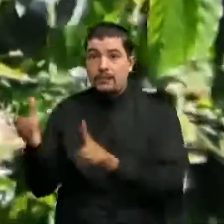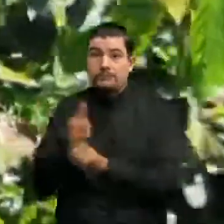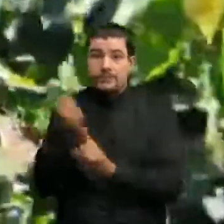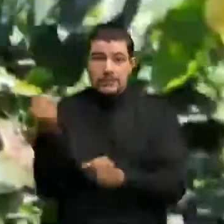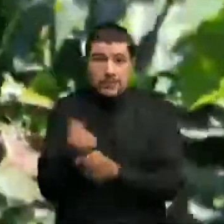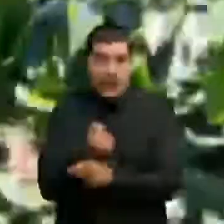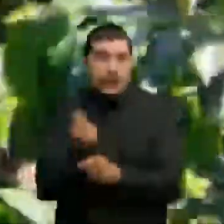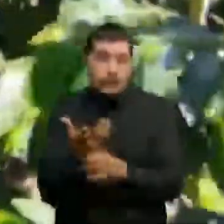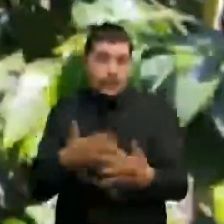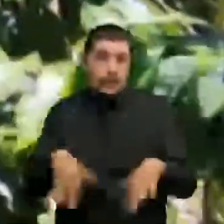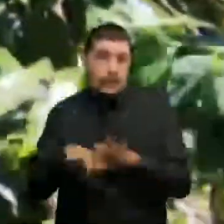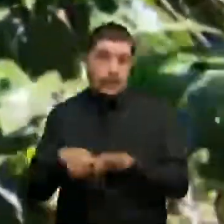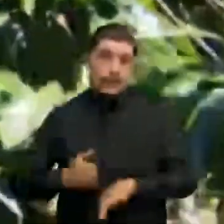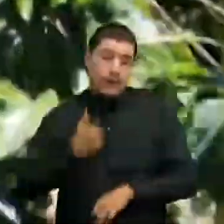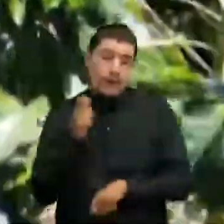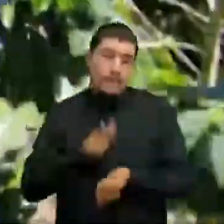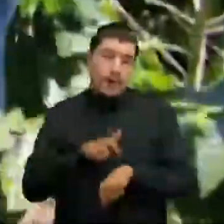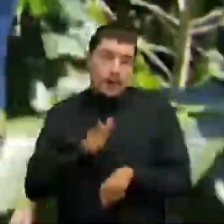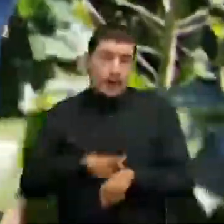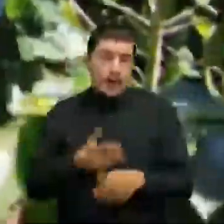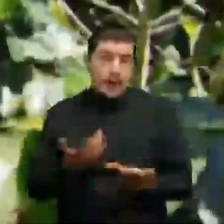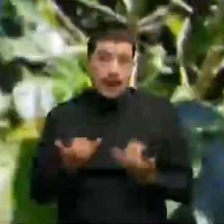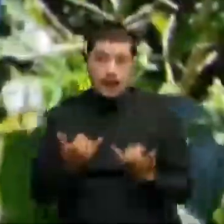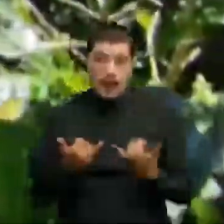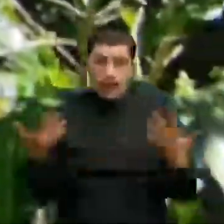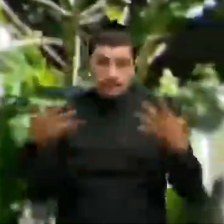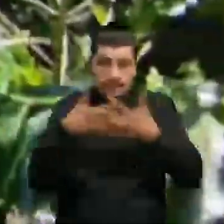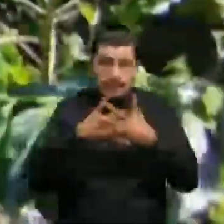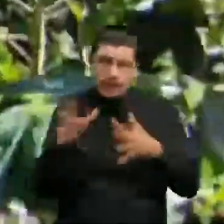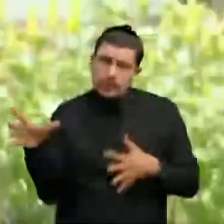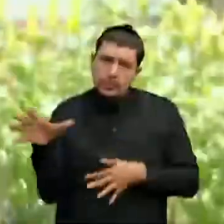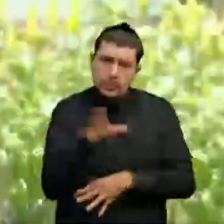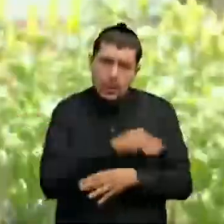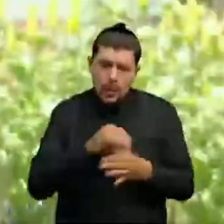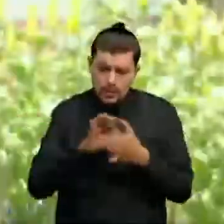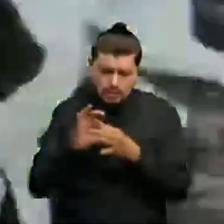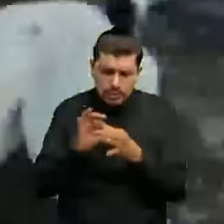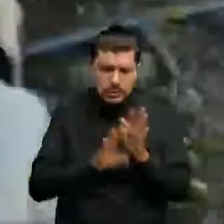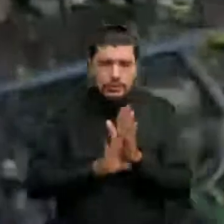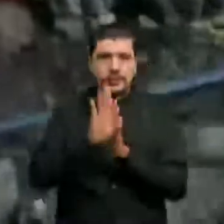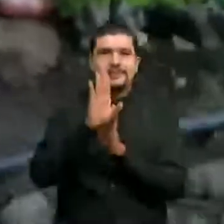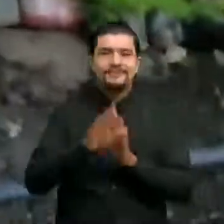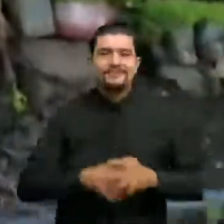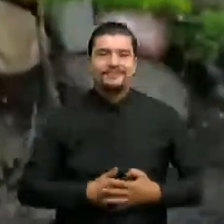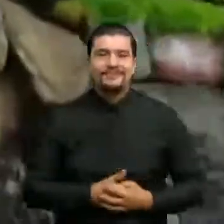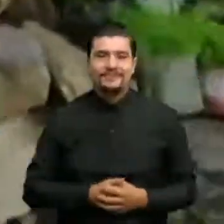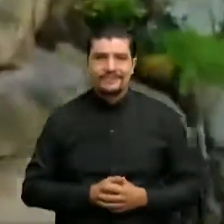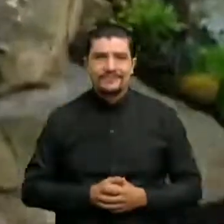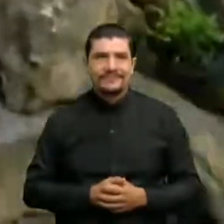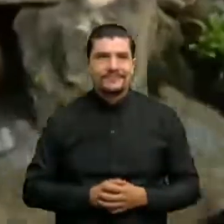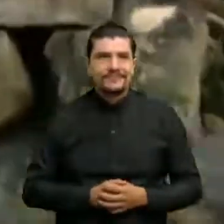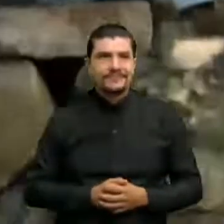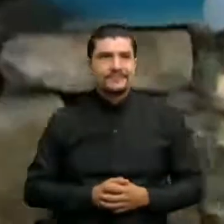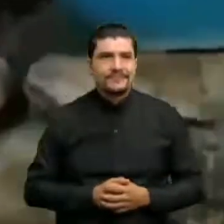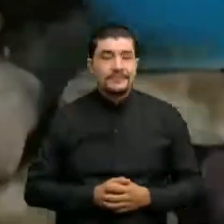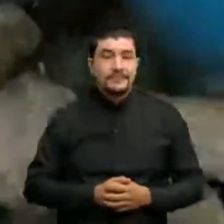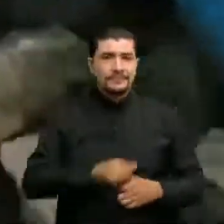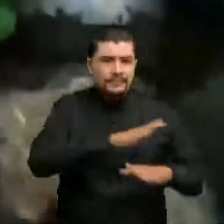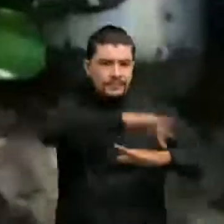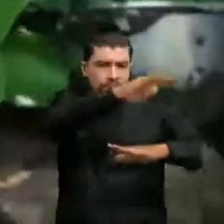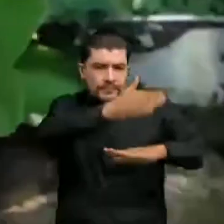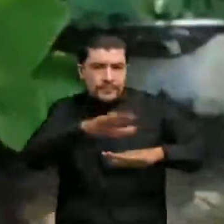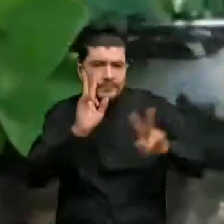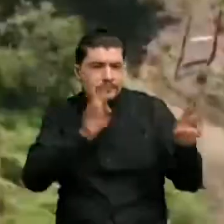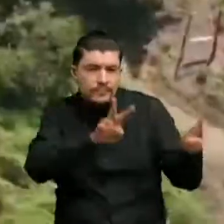Que aprovechan la oportunidad de que esto es un engranaje Entre todos nos vamos complementando Y si de panoramas privilegiados se trata